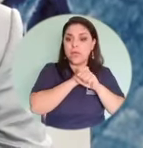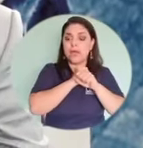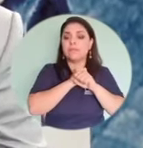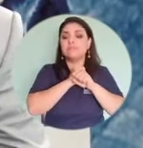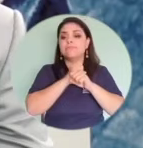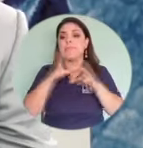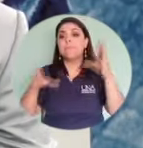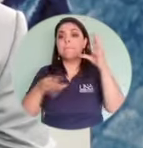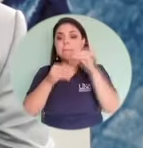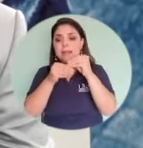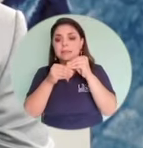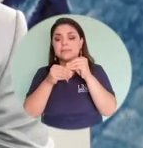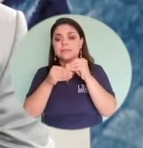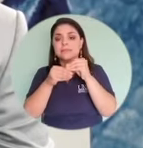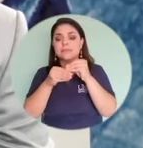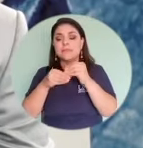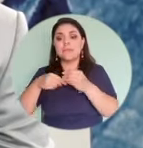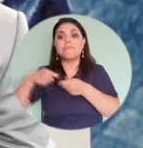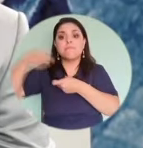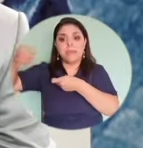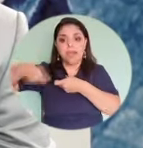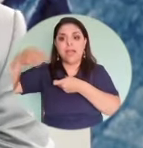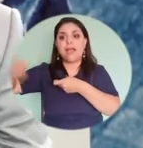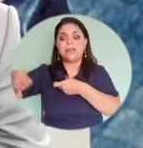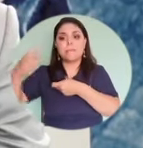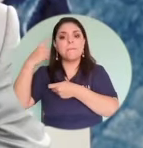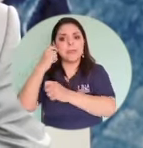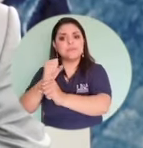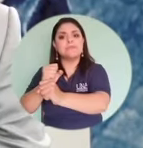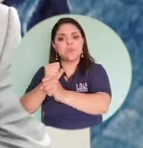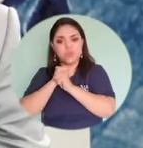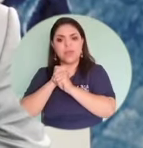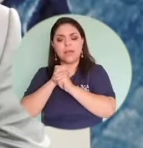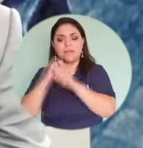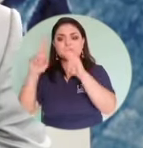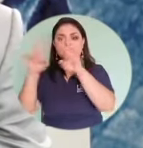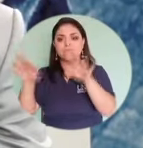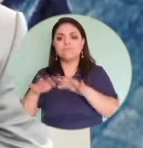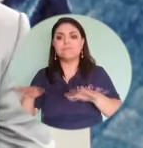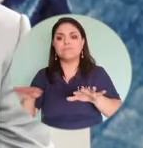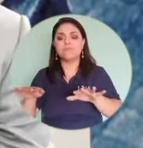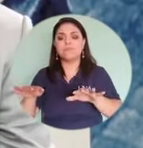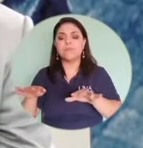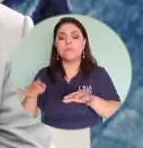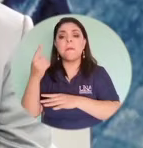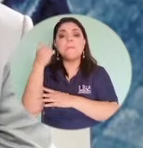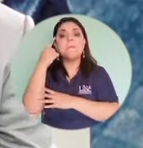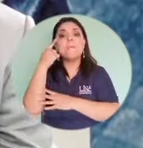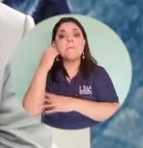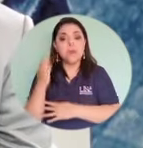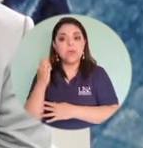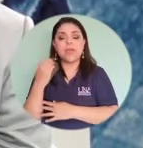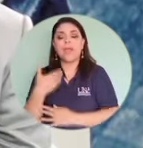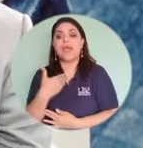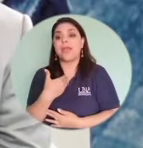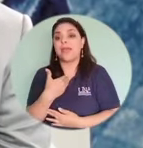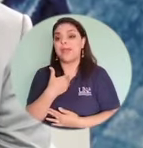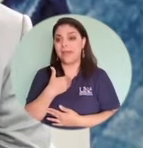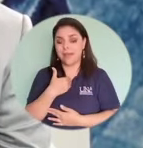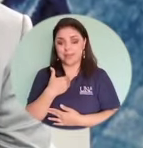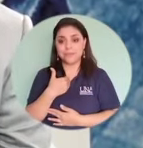y llevar a cabo las seguridades cibernéticas correspondientes porque hay toda una